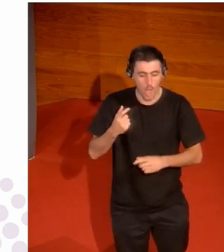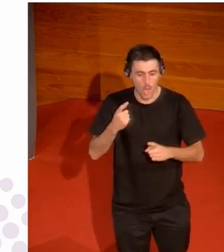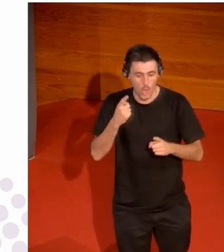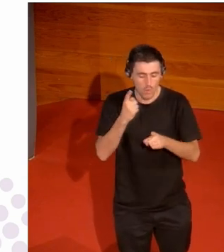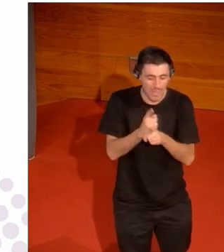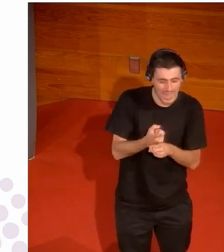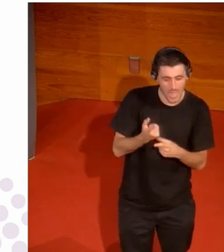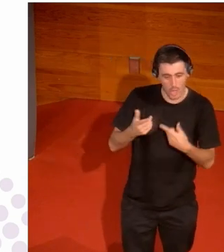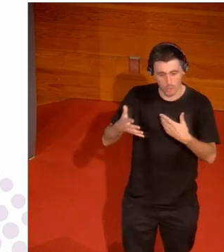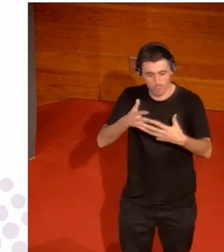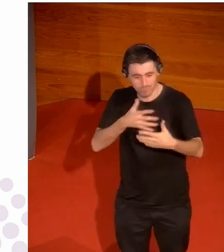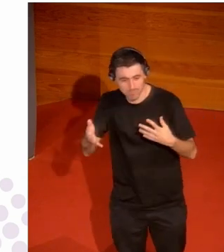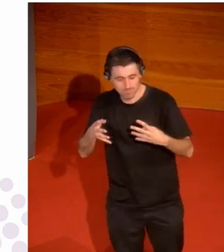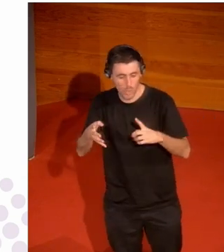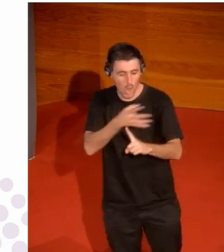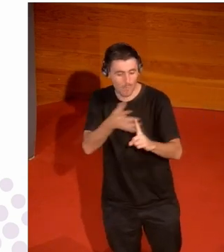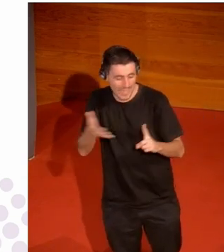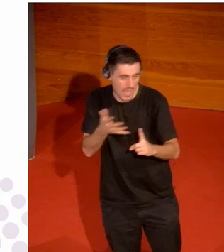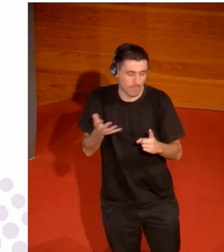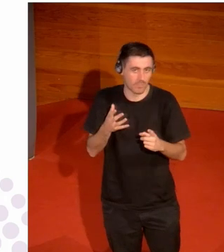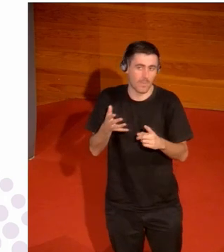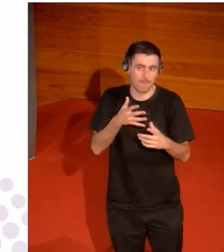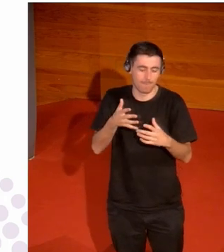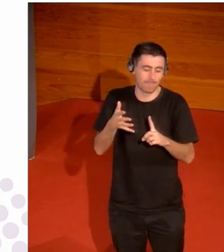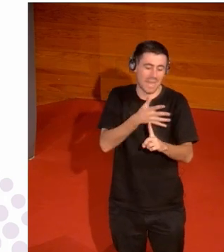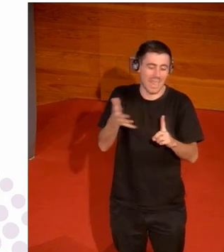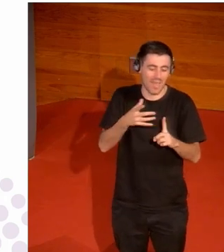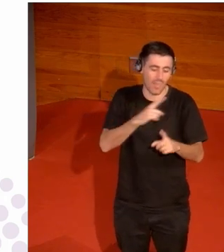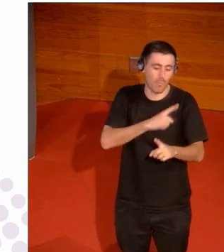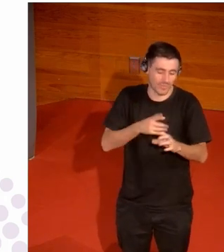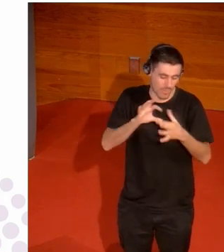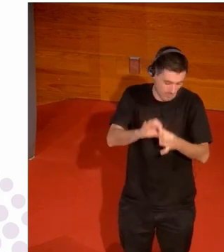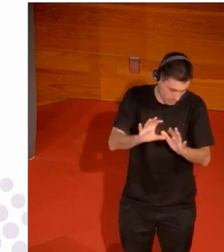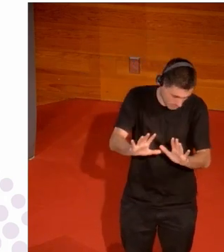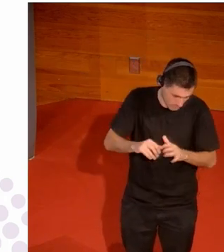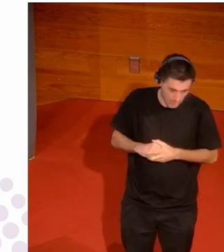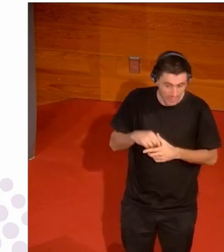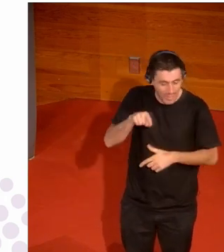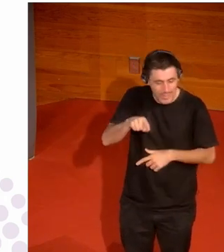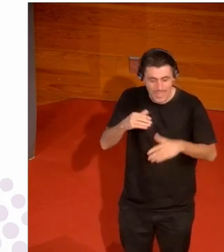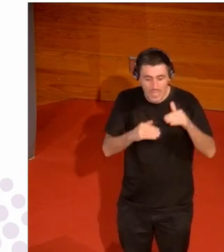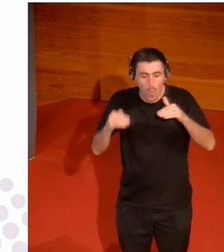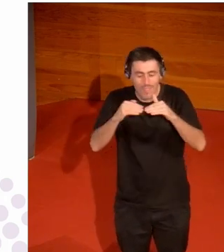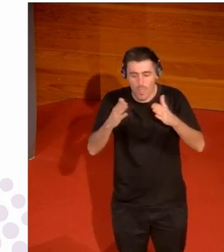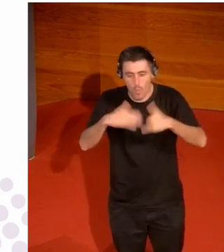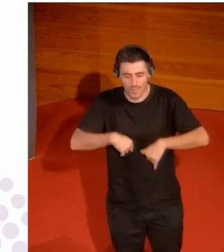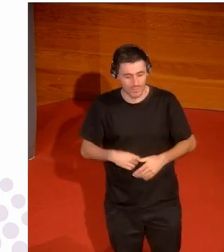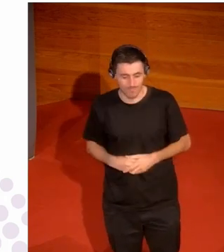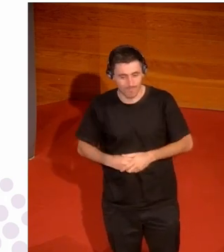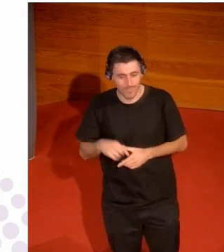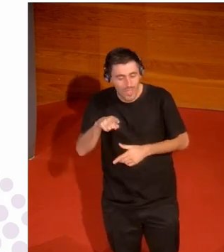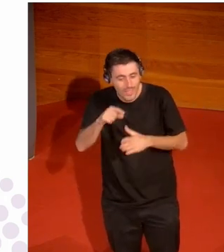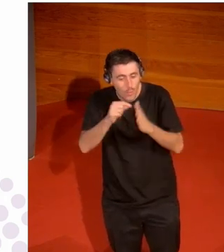fuertes y peleas y bueno peleas me refiero peleas deportivas vaya y ahí me parece que no hay igualdad de condiciones